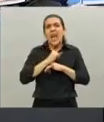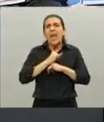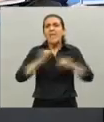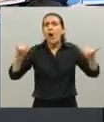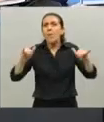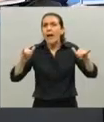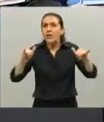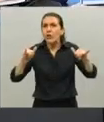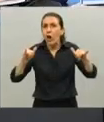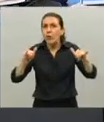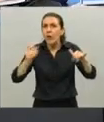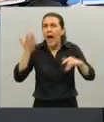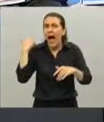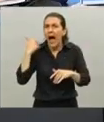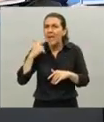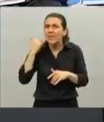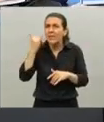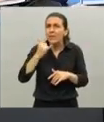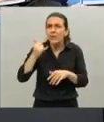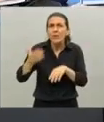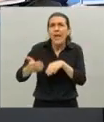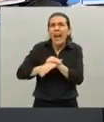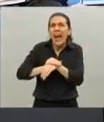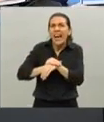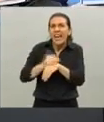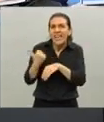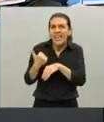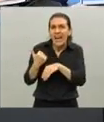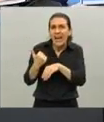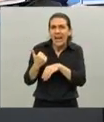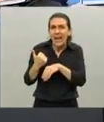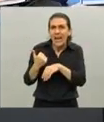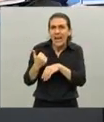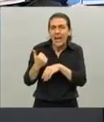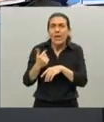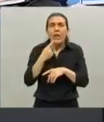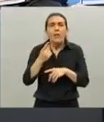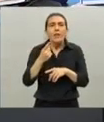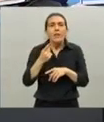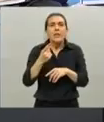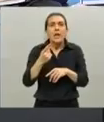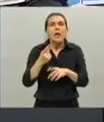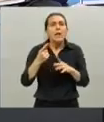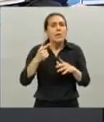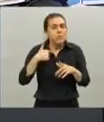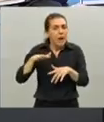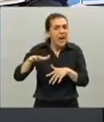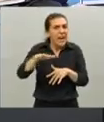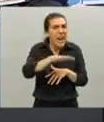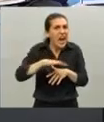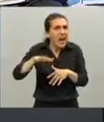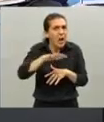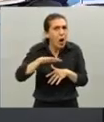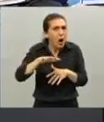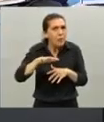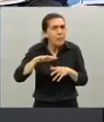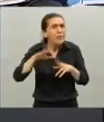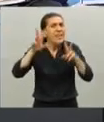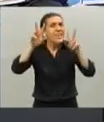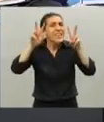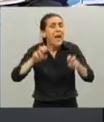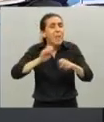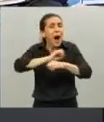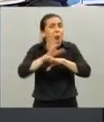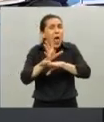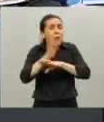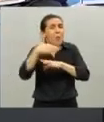comentaba recién la RETA a propósito de estar la región en el centro del conflicto del